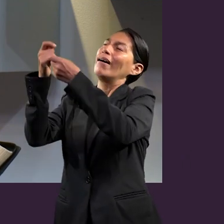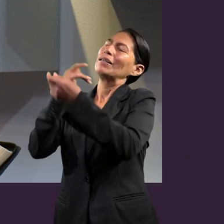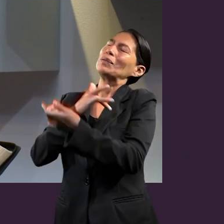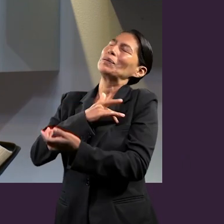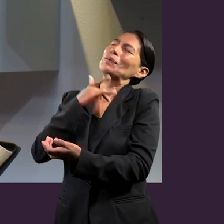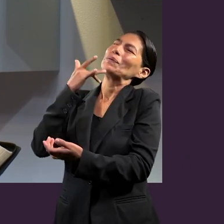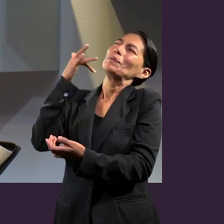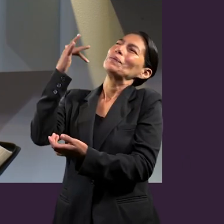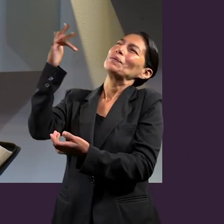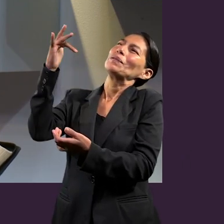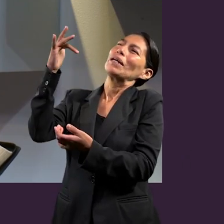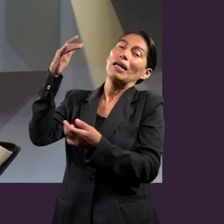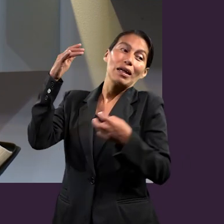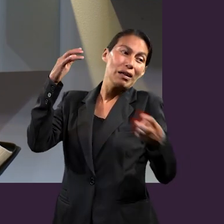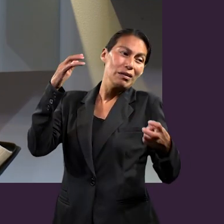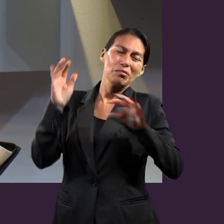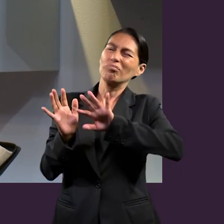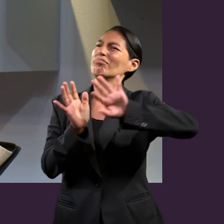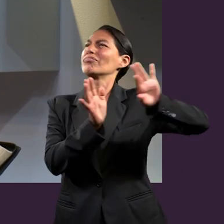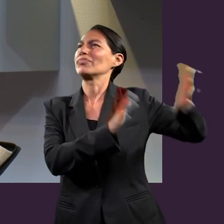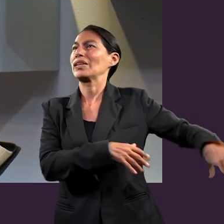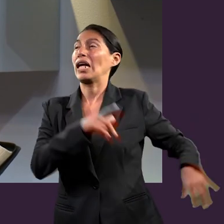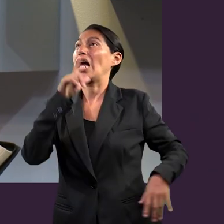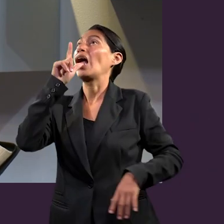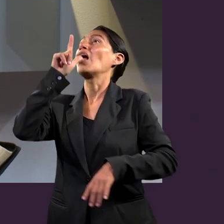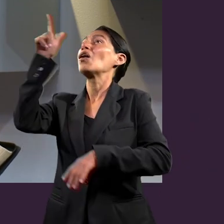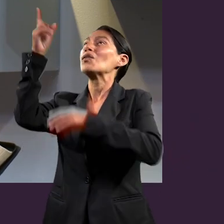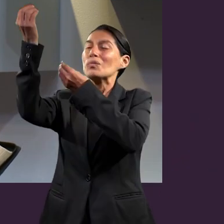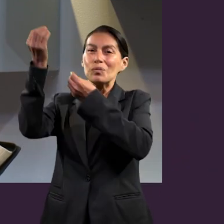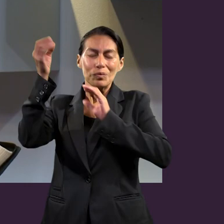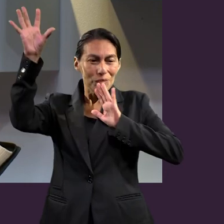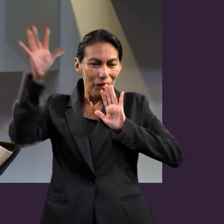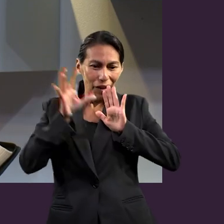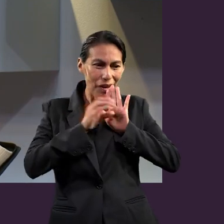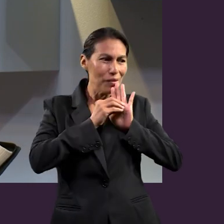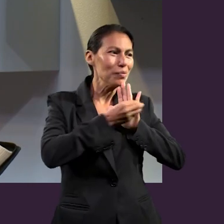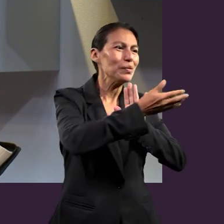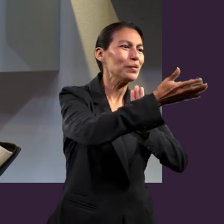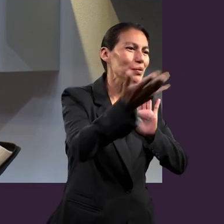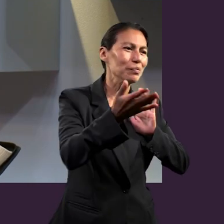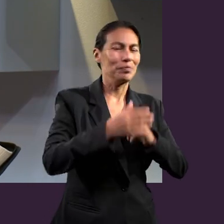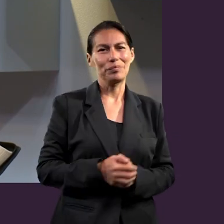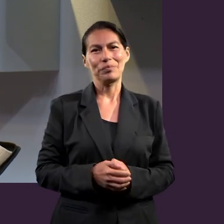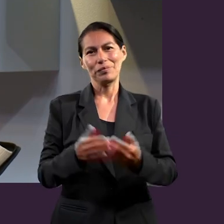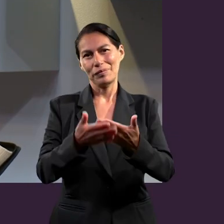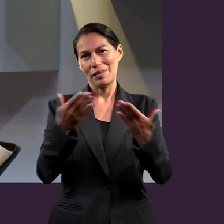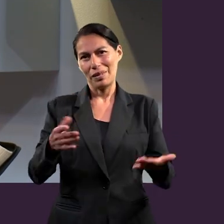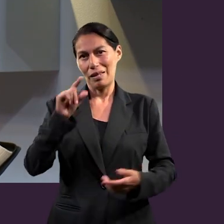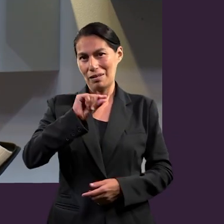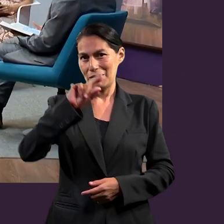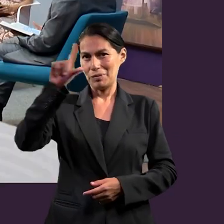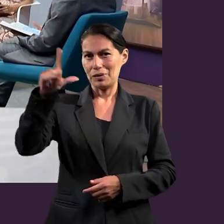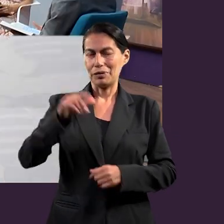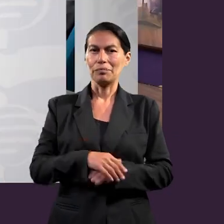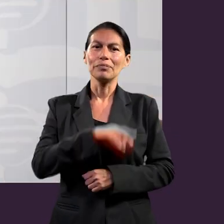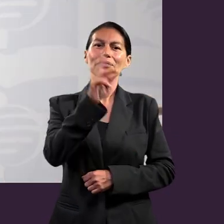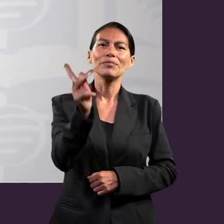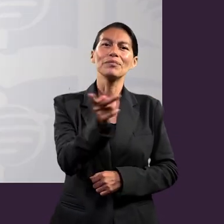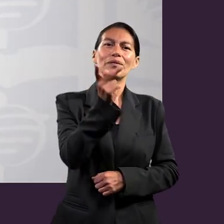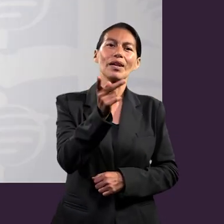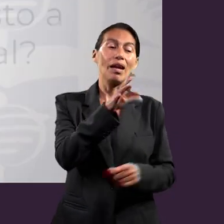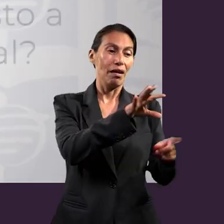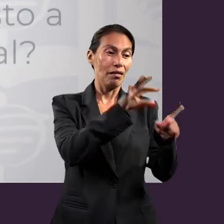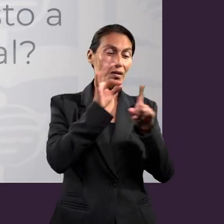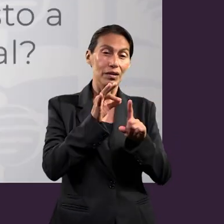entregándole el corazón a Dios, enamorándonos de Dios, es que podemos llegar a reflejar esa luz a los que nos rodean. Pues hoy tenemos